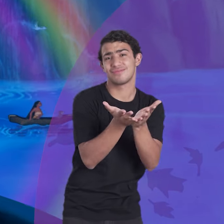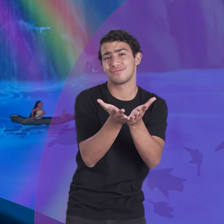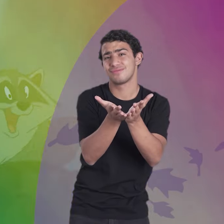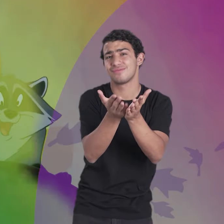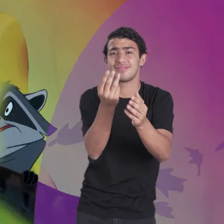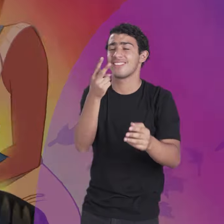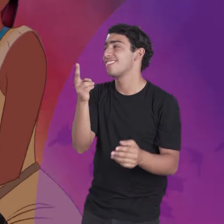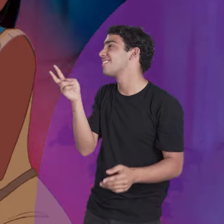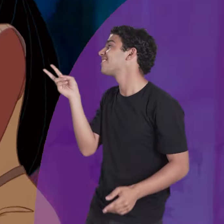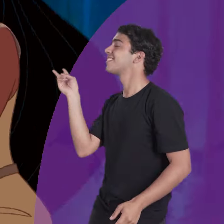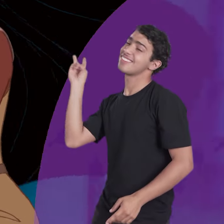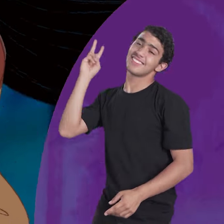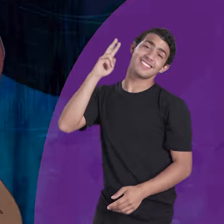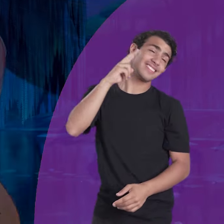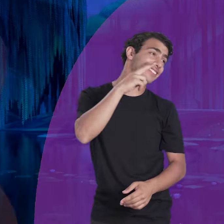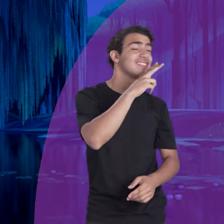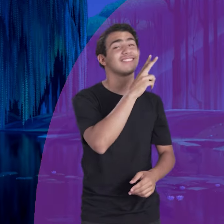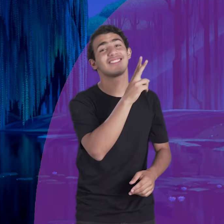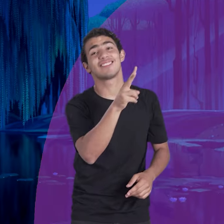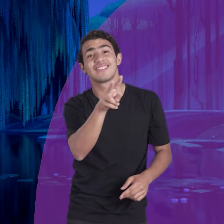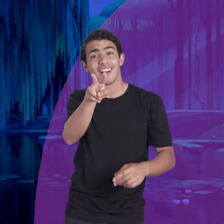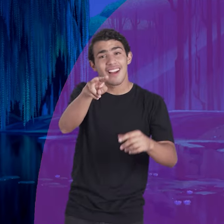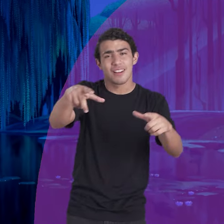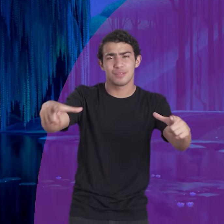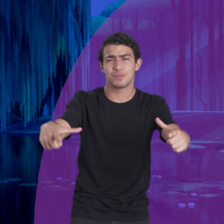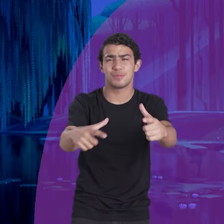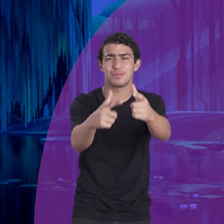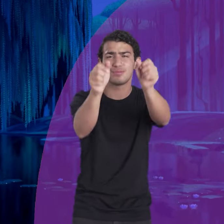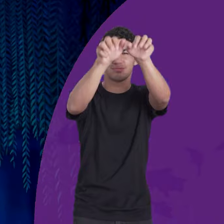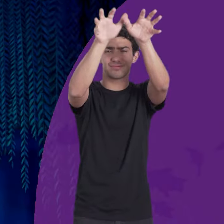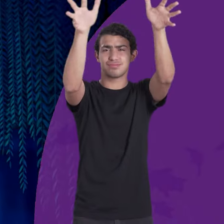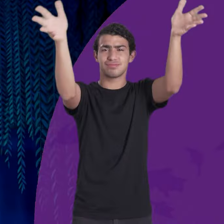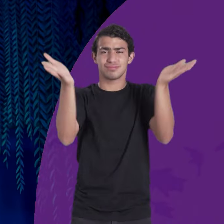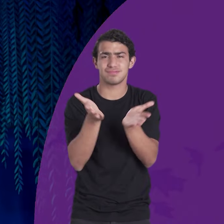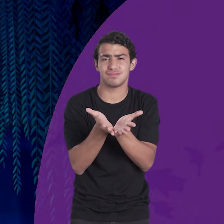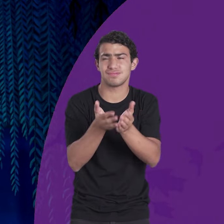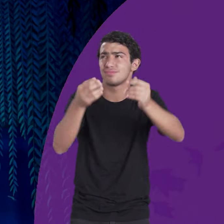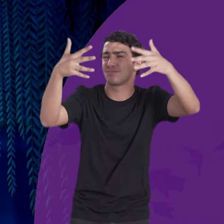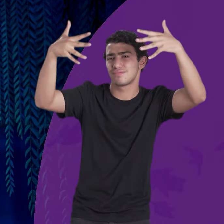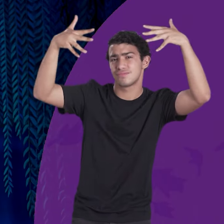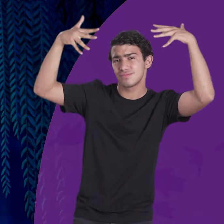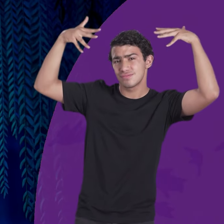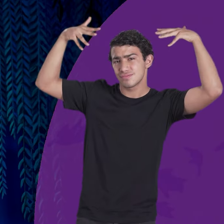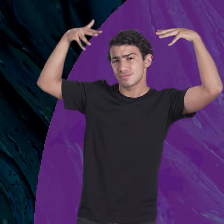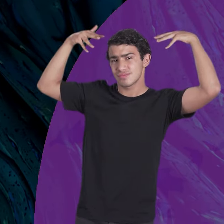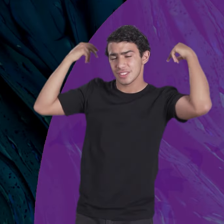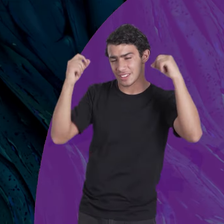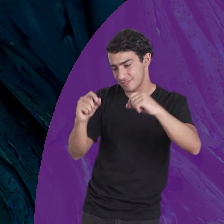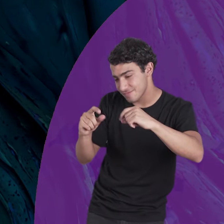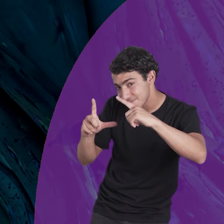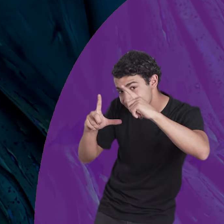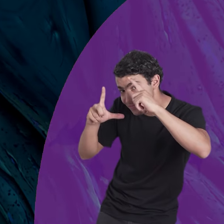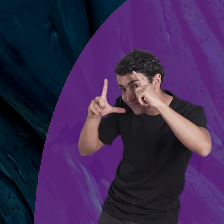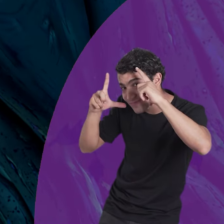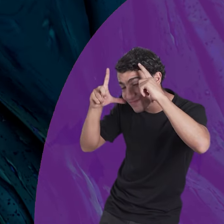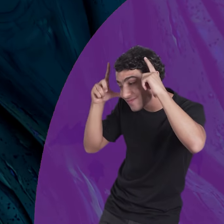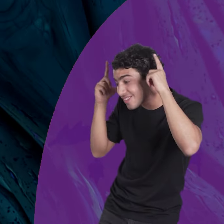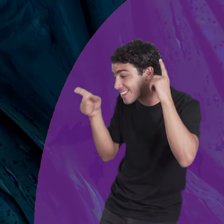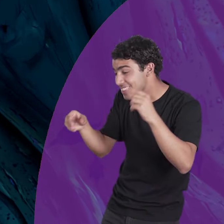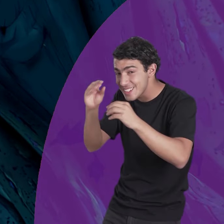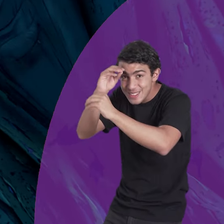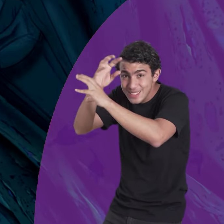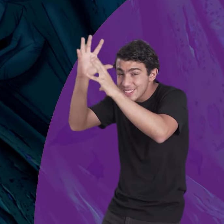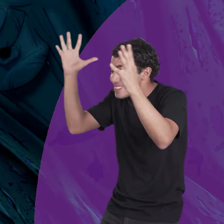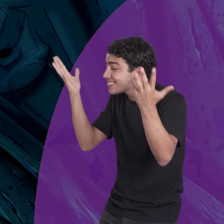Ya mi sueño quiero ver. Pocahontas acude a la abuela Sauce, el árbol más sabio de la